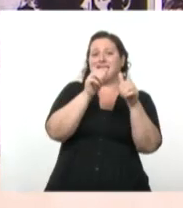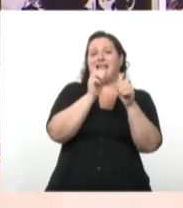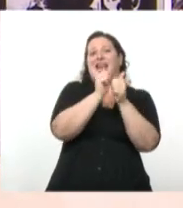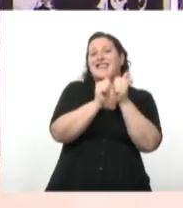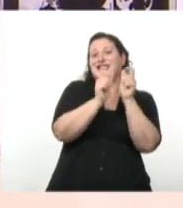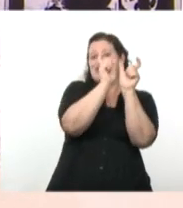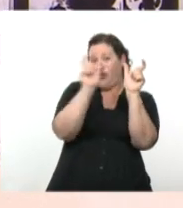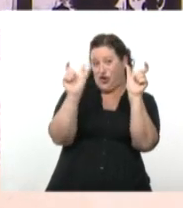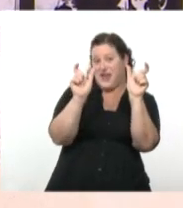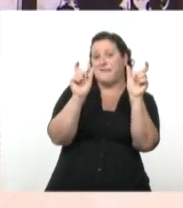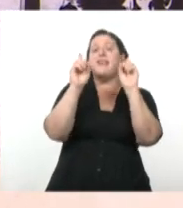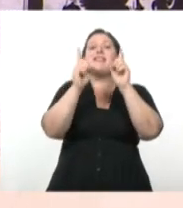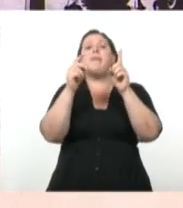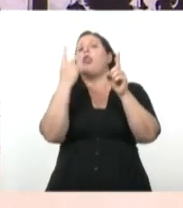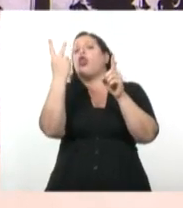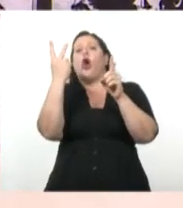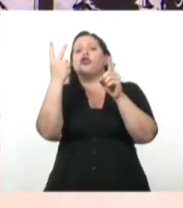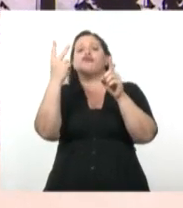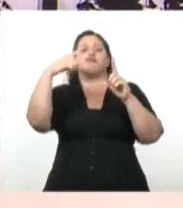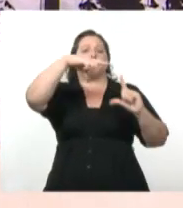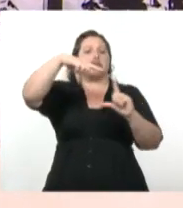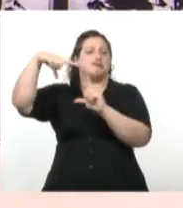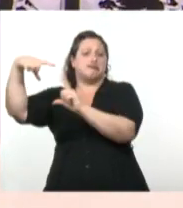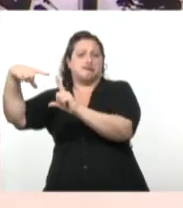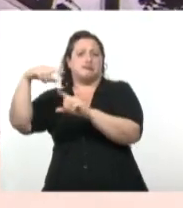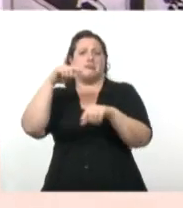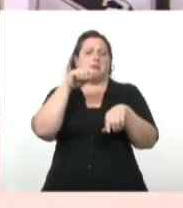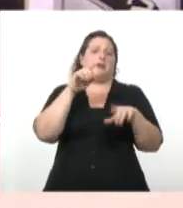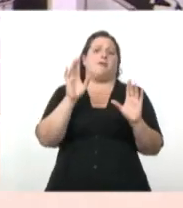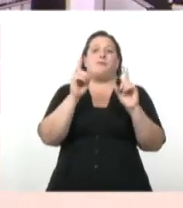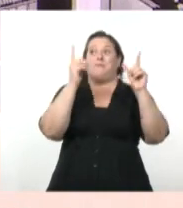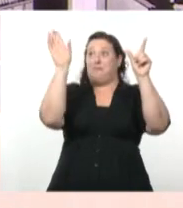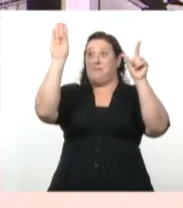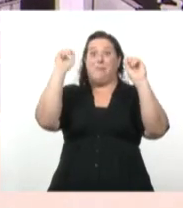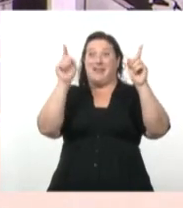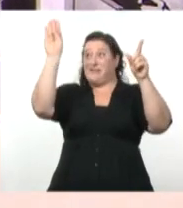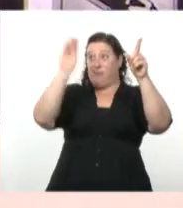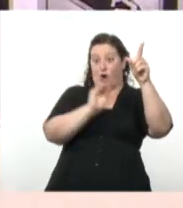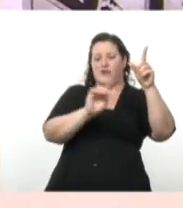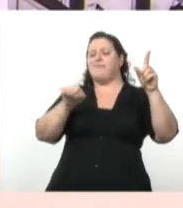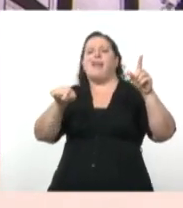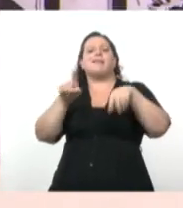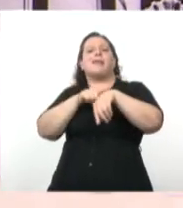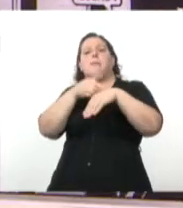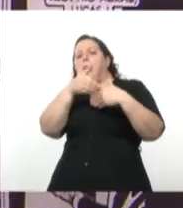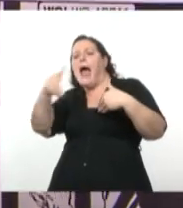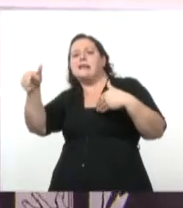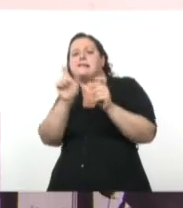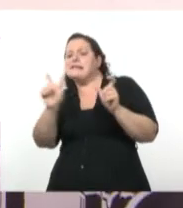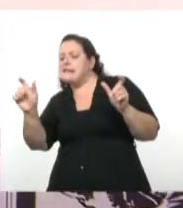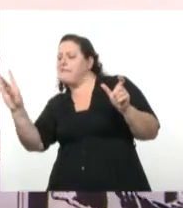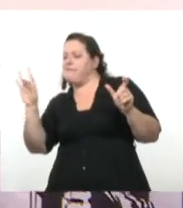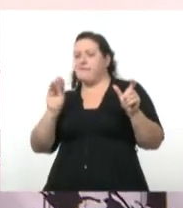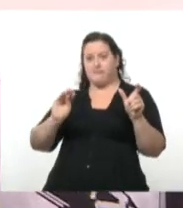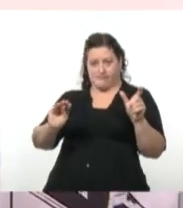y este otro que está un poquito más adelante. Perfecto. ¿Querés que te lea el texto? Así vos nos